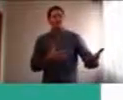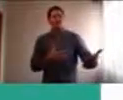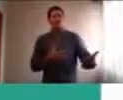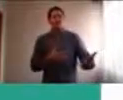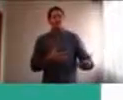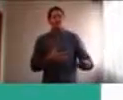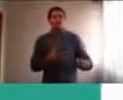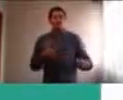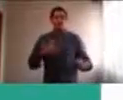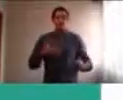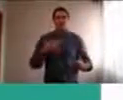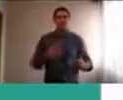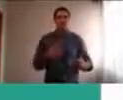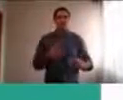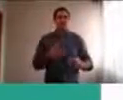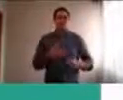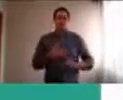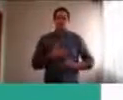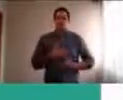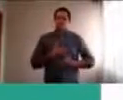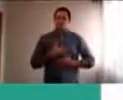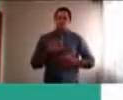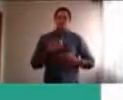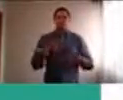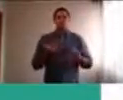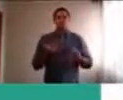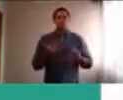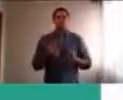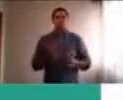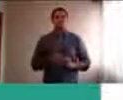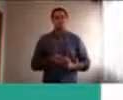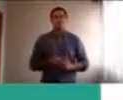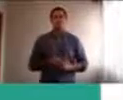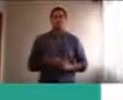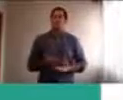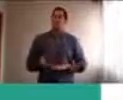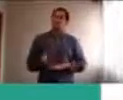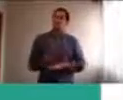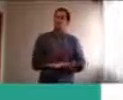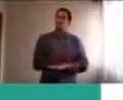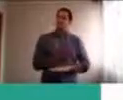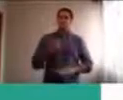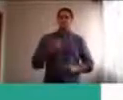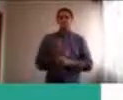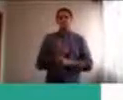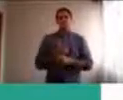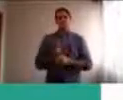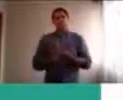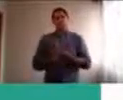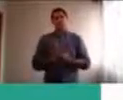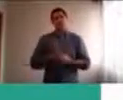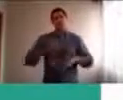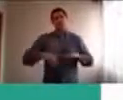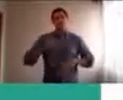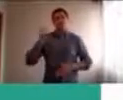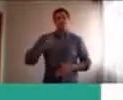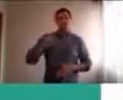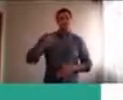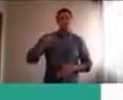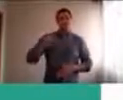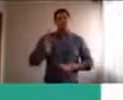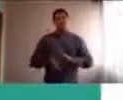Claro, sí, esto que hablábamos, la otra vez, con respecto a, si hay algún progenitor, que sale a trabajar, miedo a que mi papá se